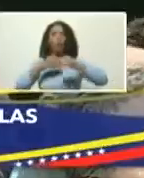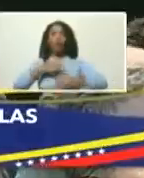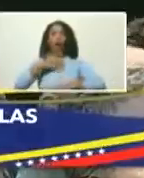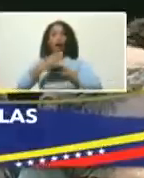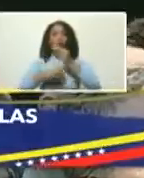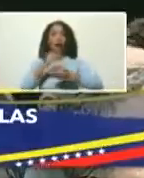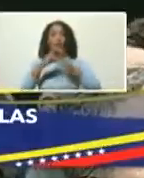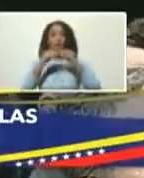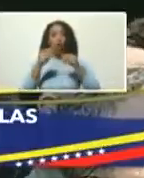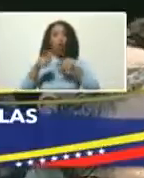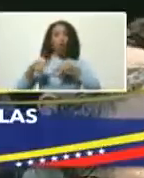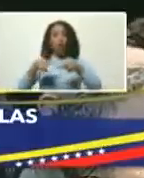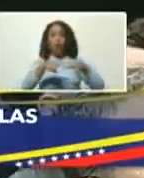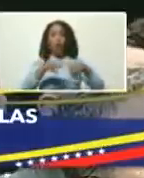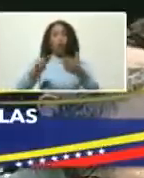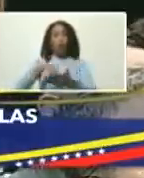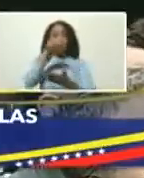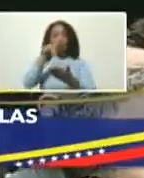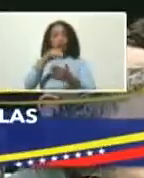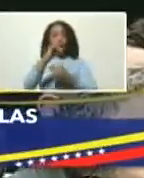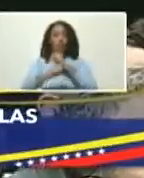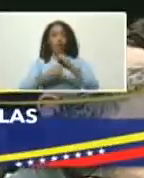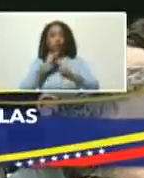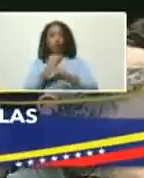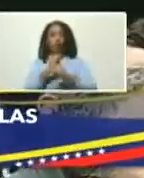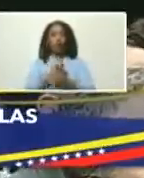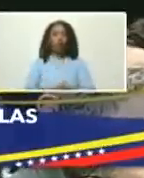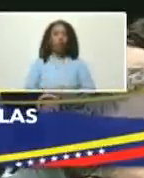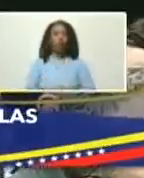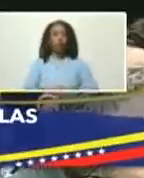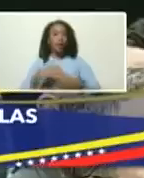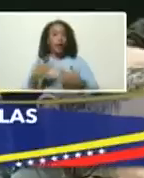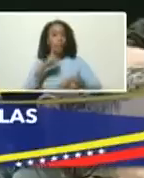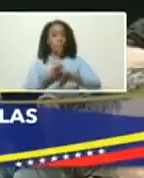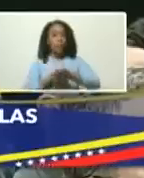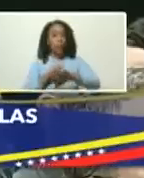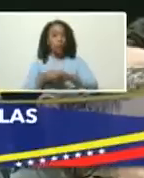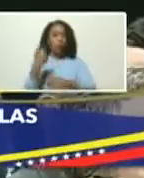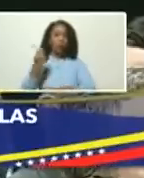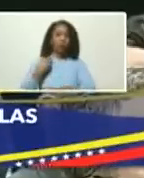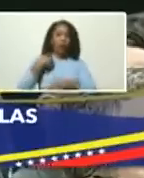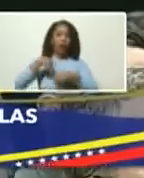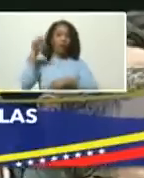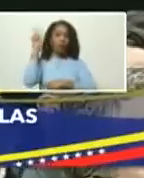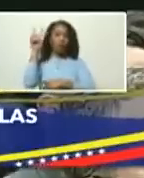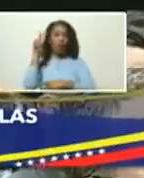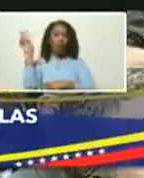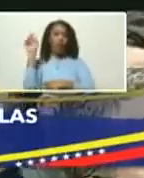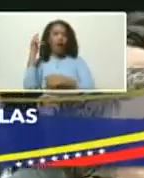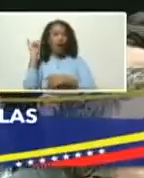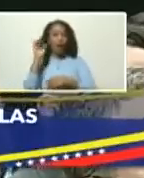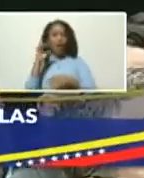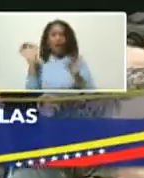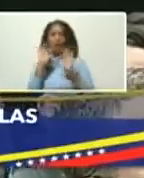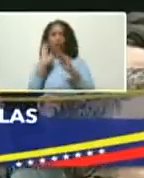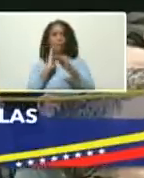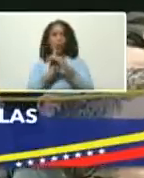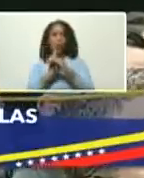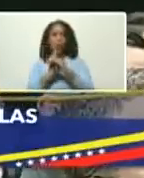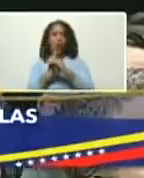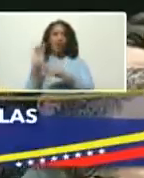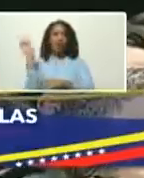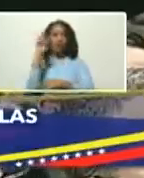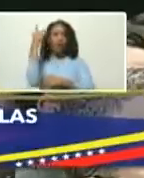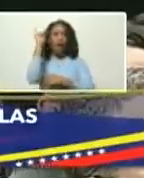a todos los sectores nacionales e internacionales que es el momento de invertir en Venezuela Venezuela está indetenible presidente Venezuela